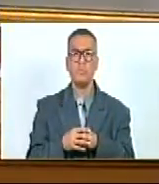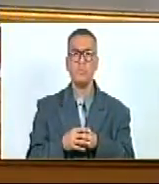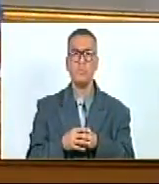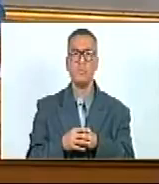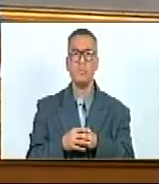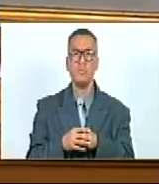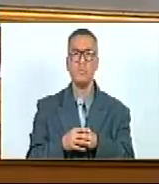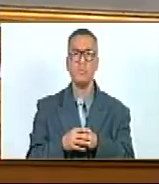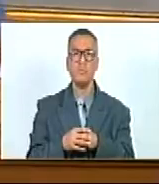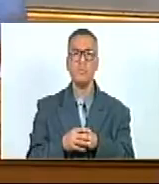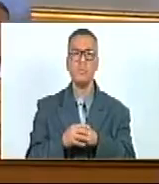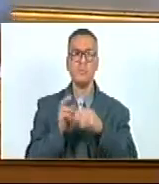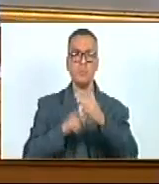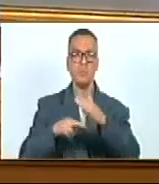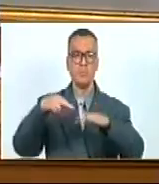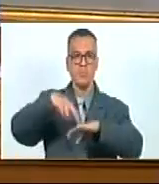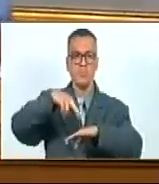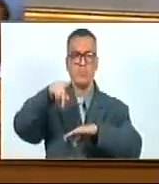Se levanta.